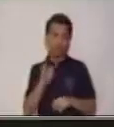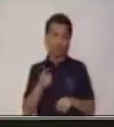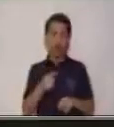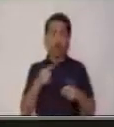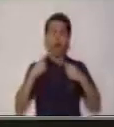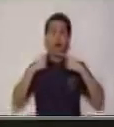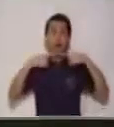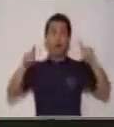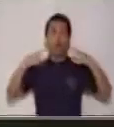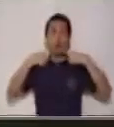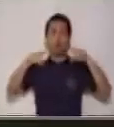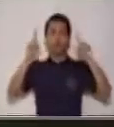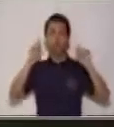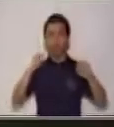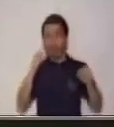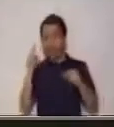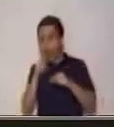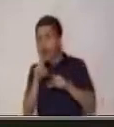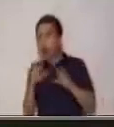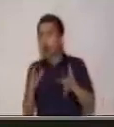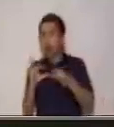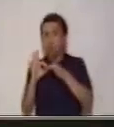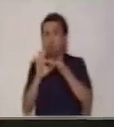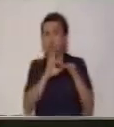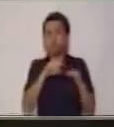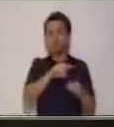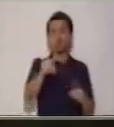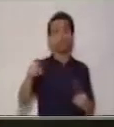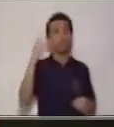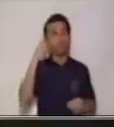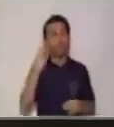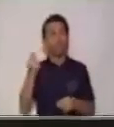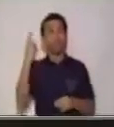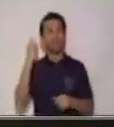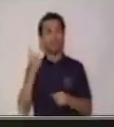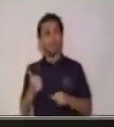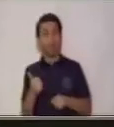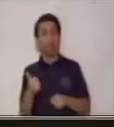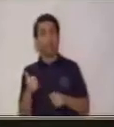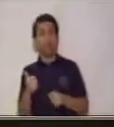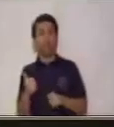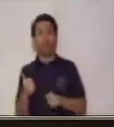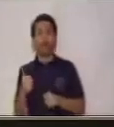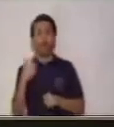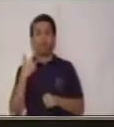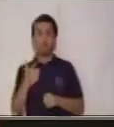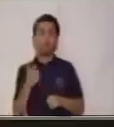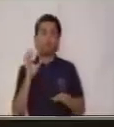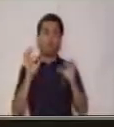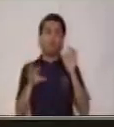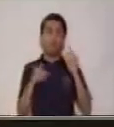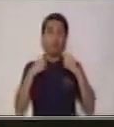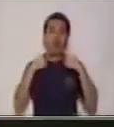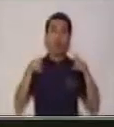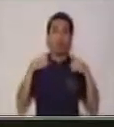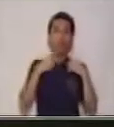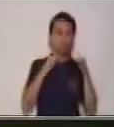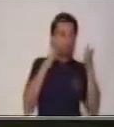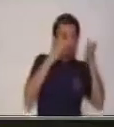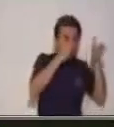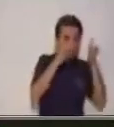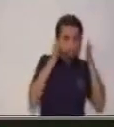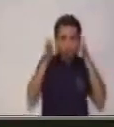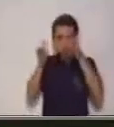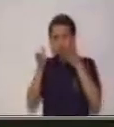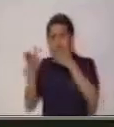apegados a las necesidades de la sociedad. Entonces vas a encontrar anuncios publicitarios para todos